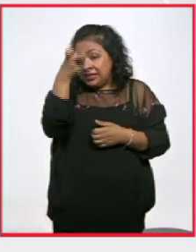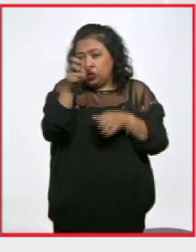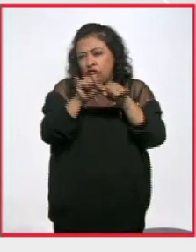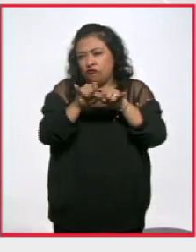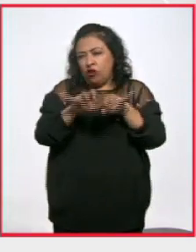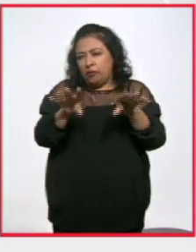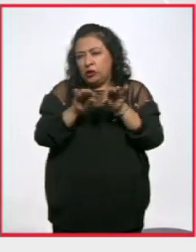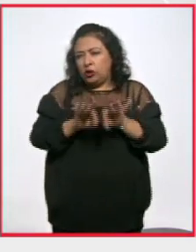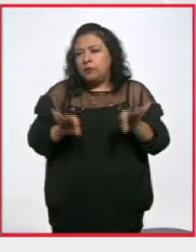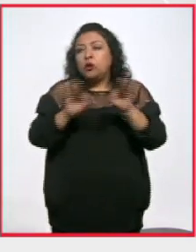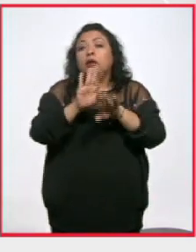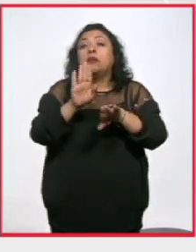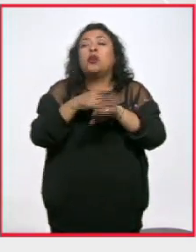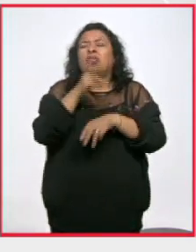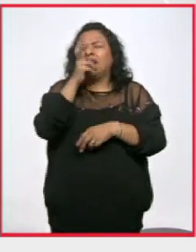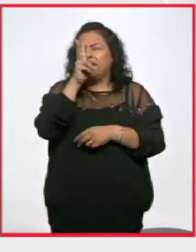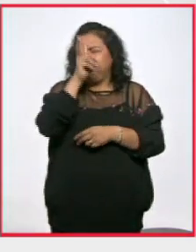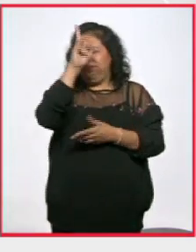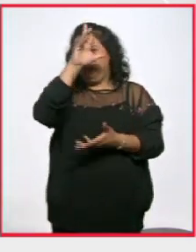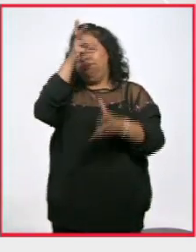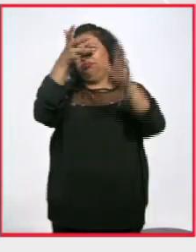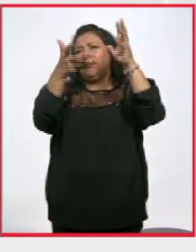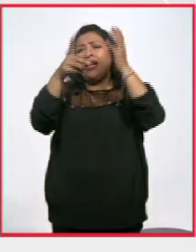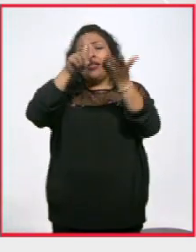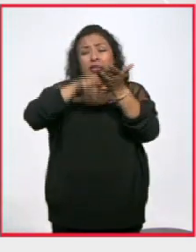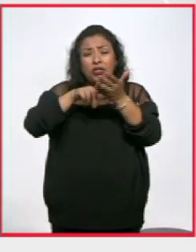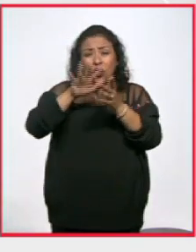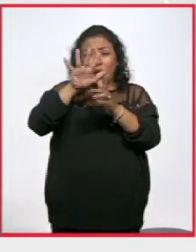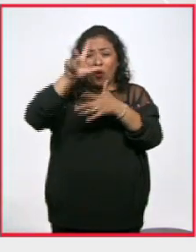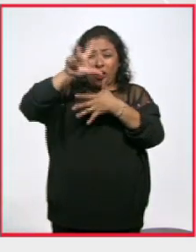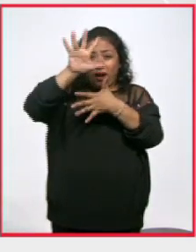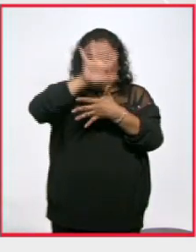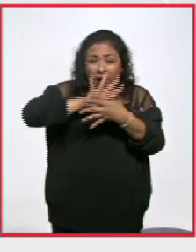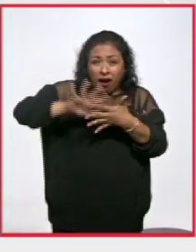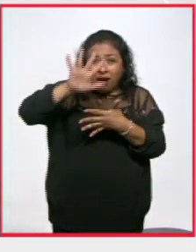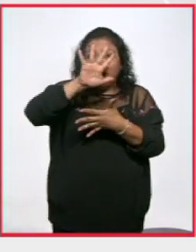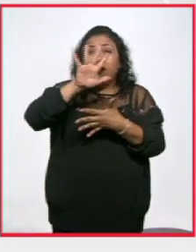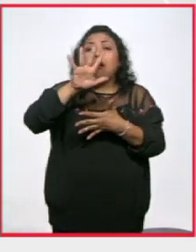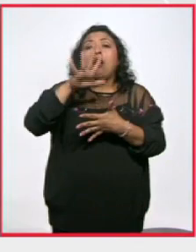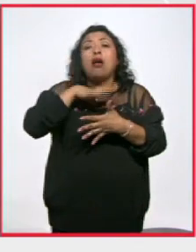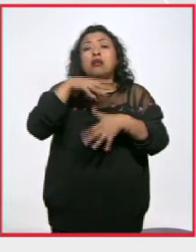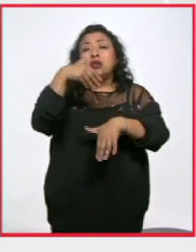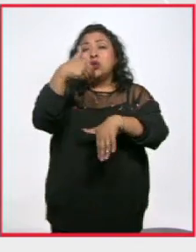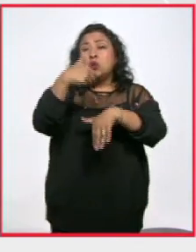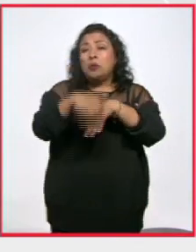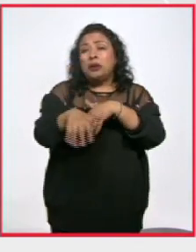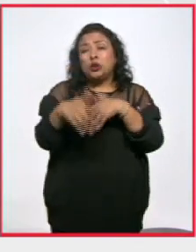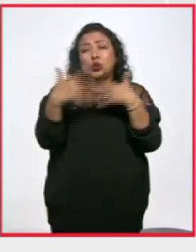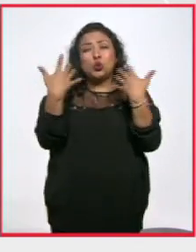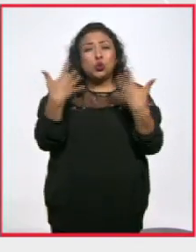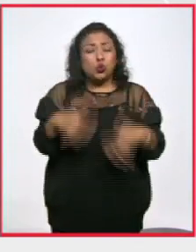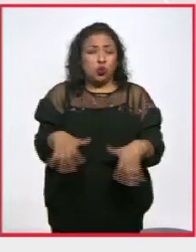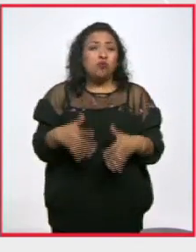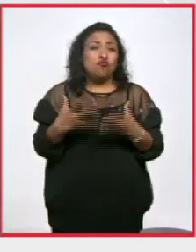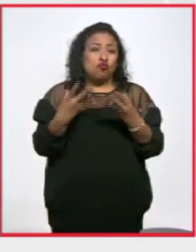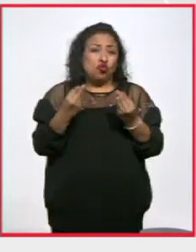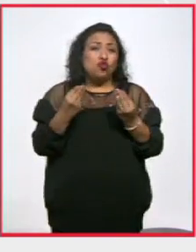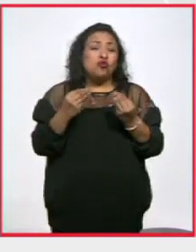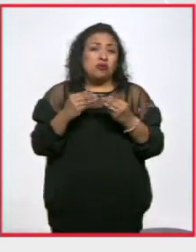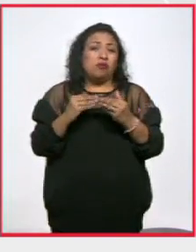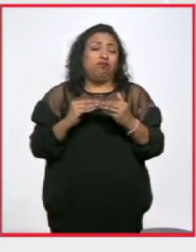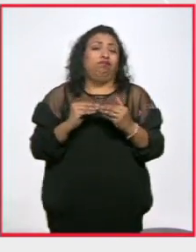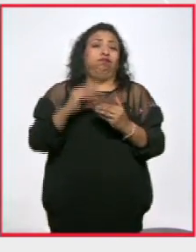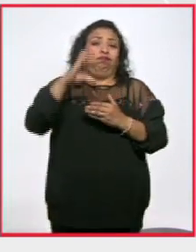estamos hablando de una violencia en la región que está en números muy, muy altos, en